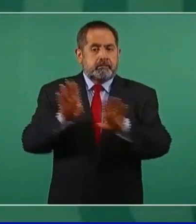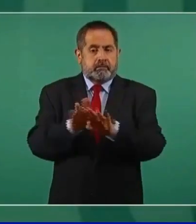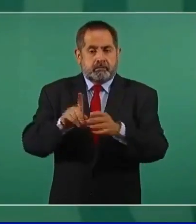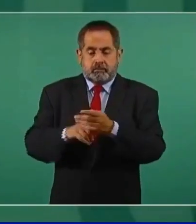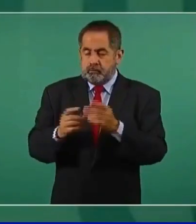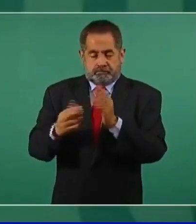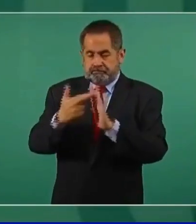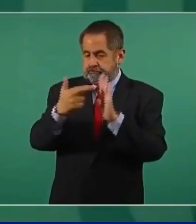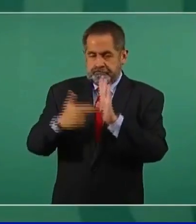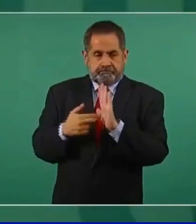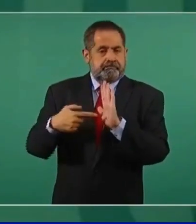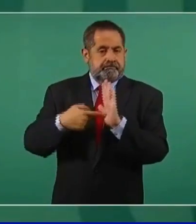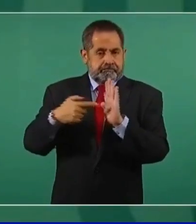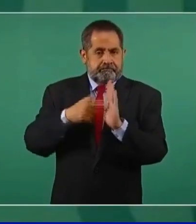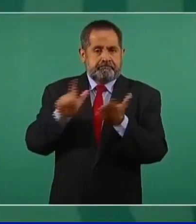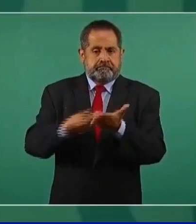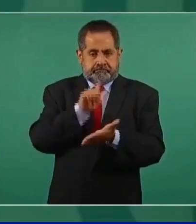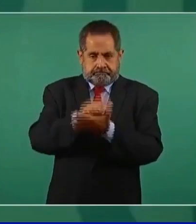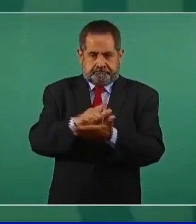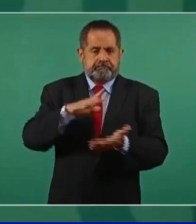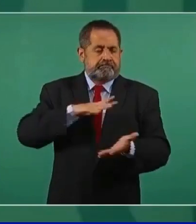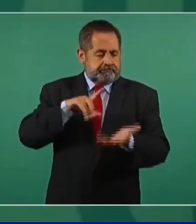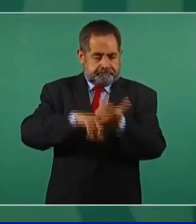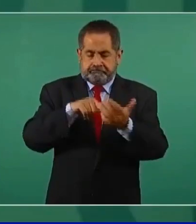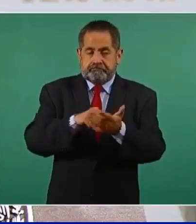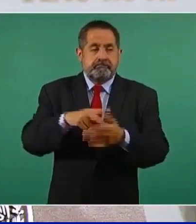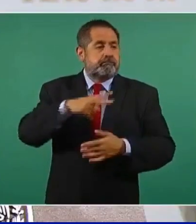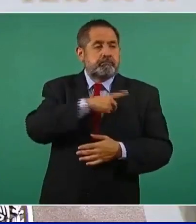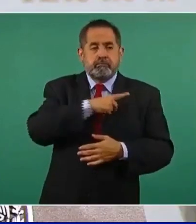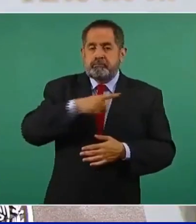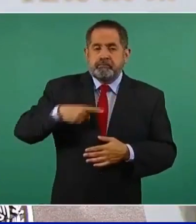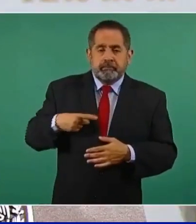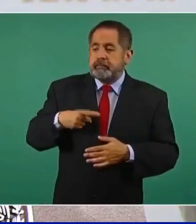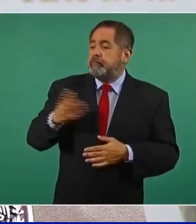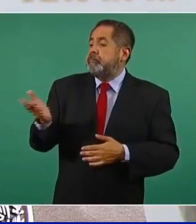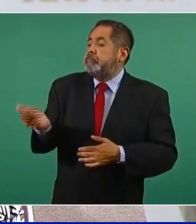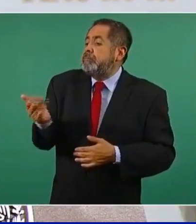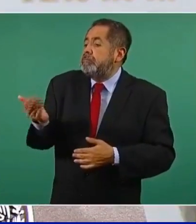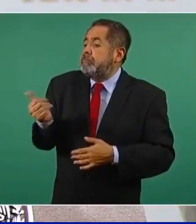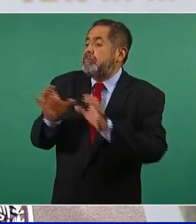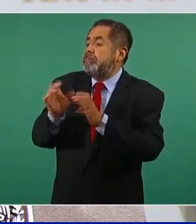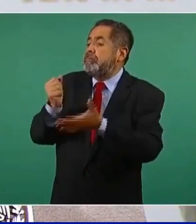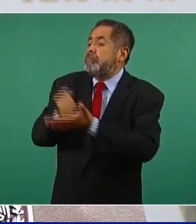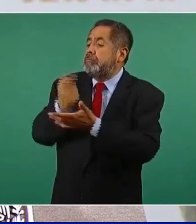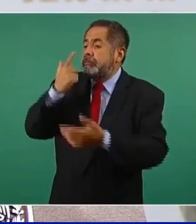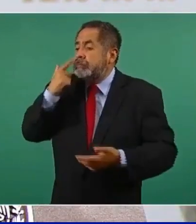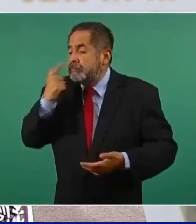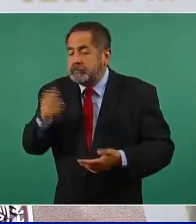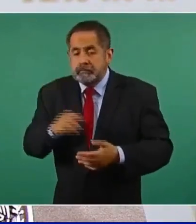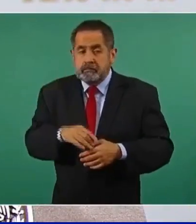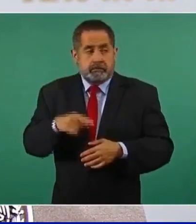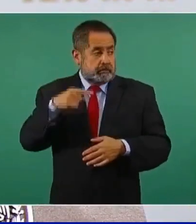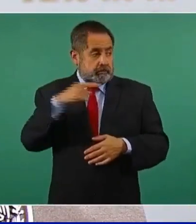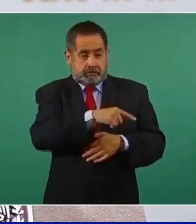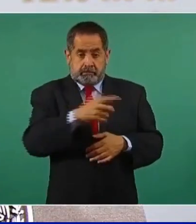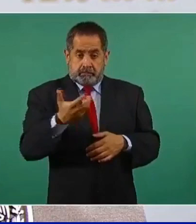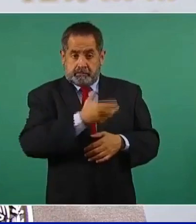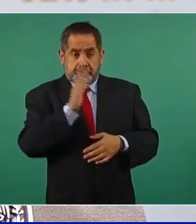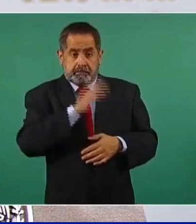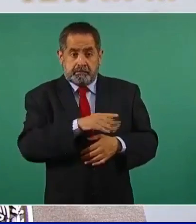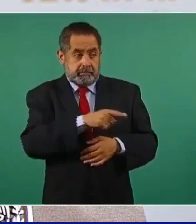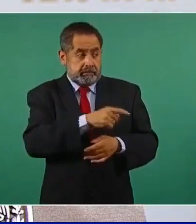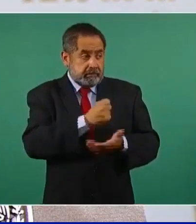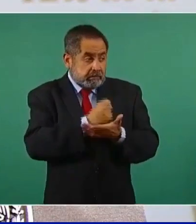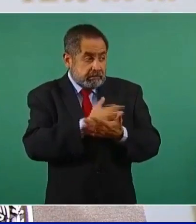nueva, eso está establecido en las leyes vigentes y veremos si existiera una mala conducta, en qué